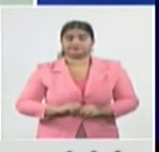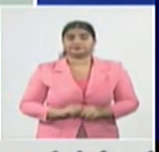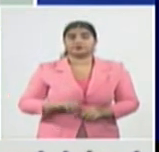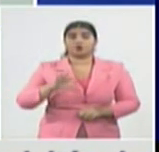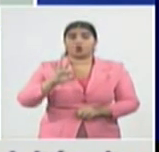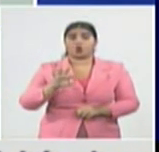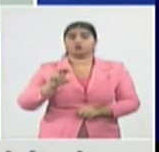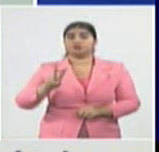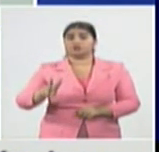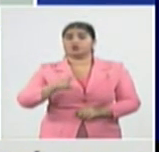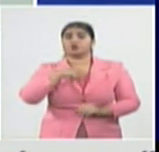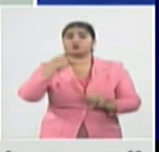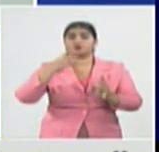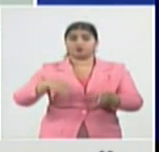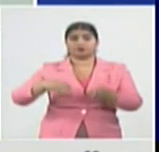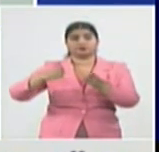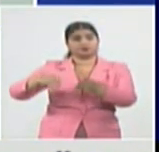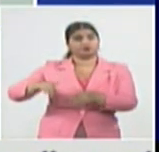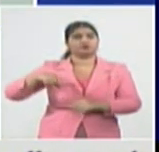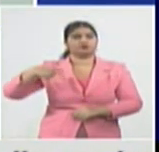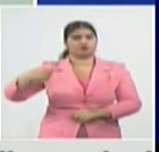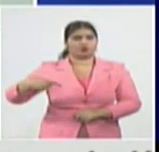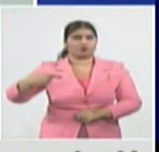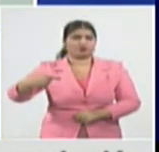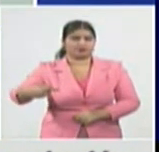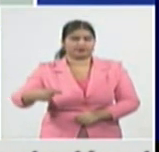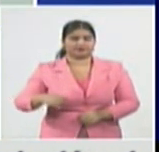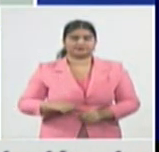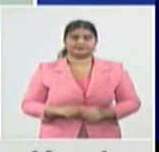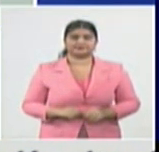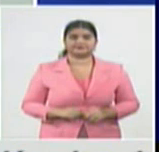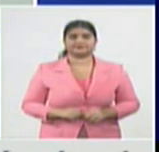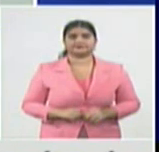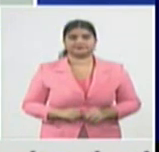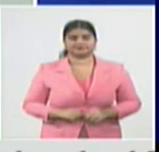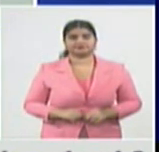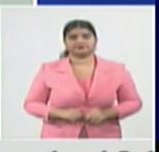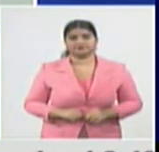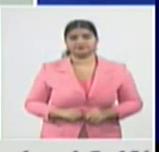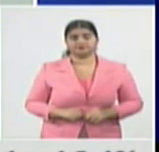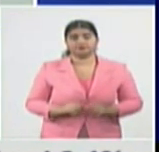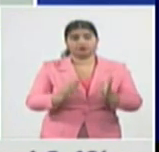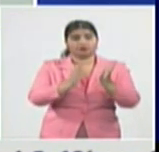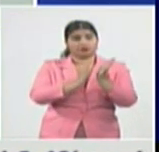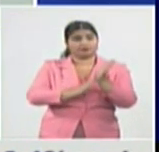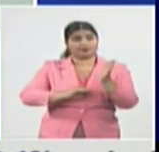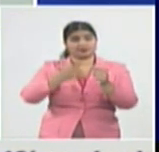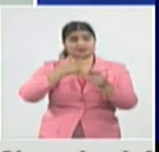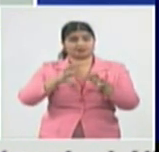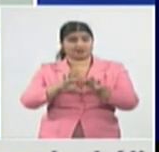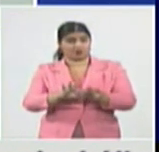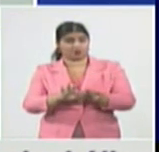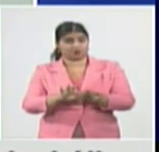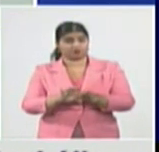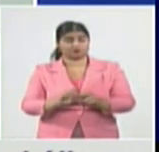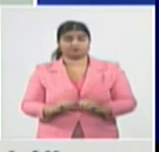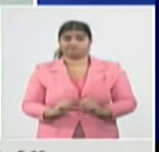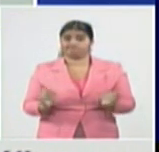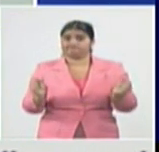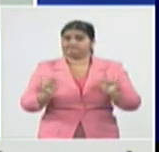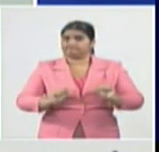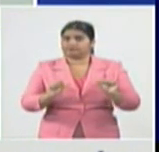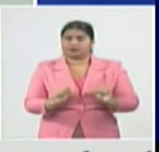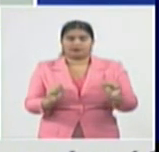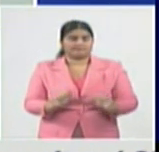podemos resumir que agosto, el peor mes desde el punto de vista del comportamiento de la pandemia,